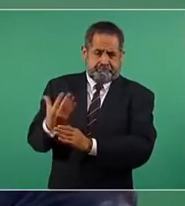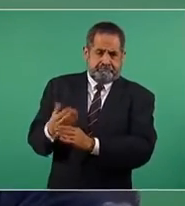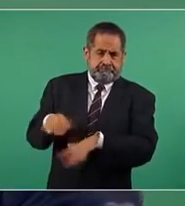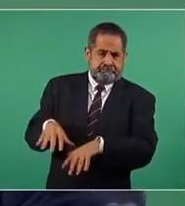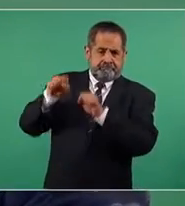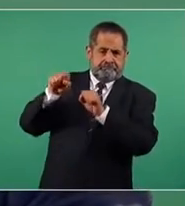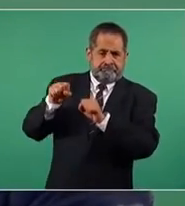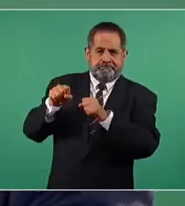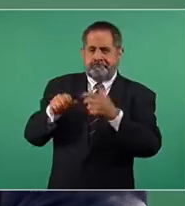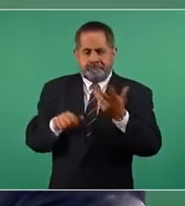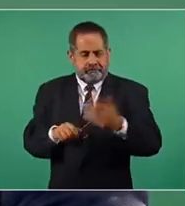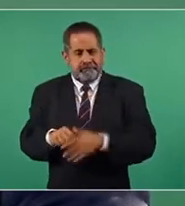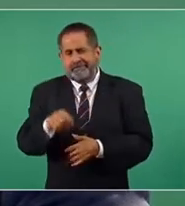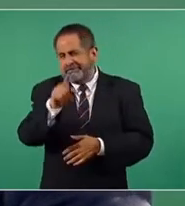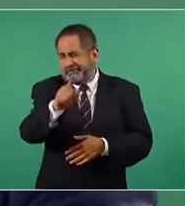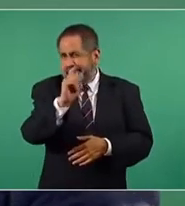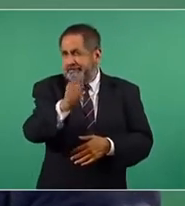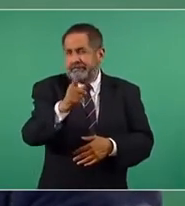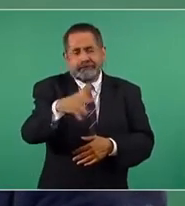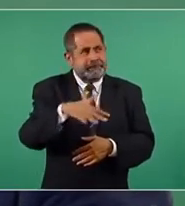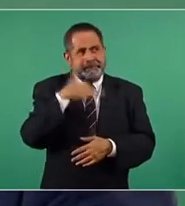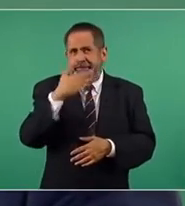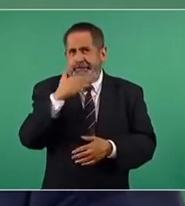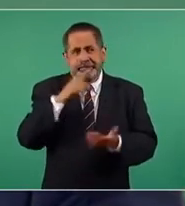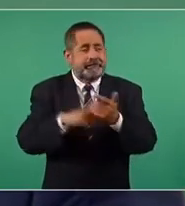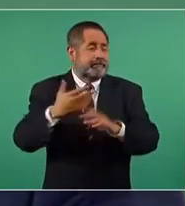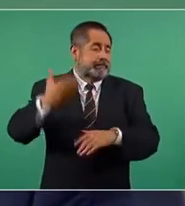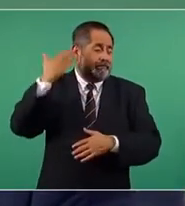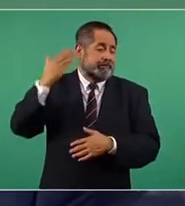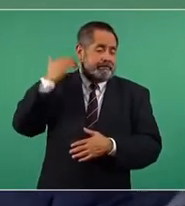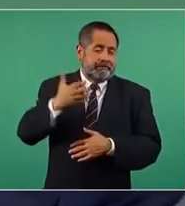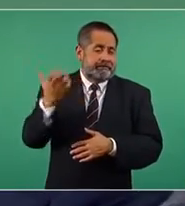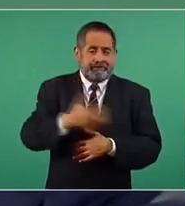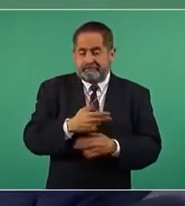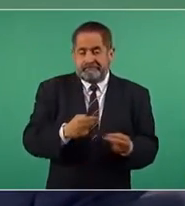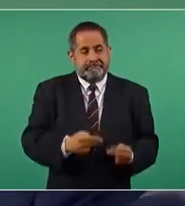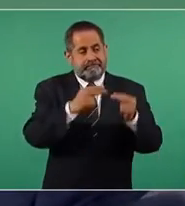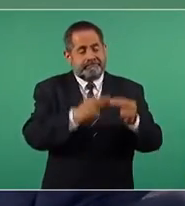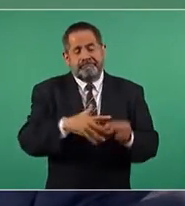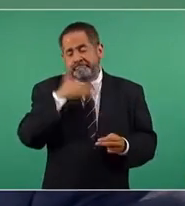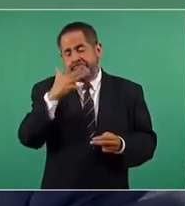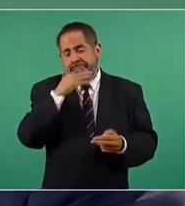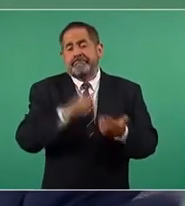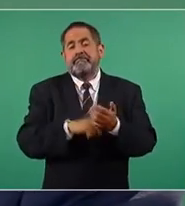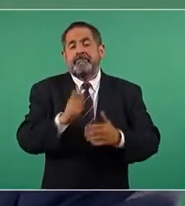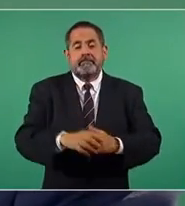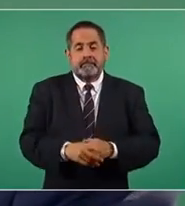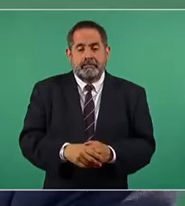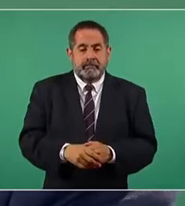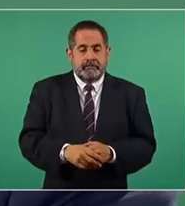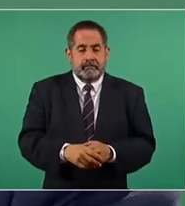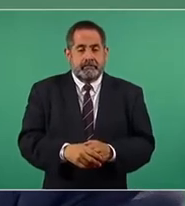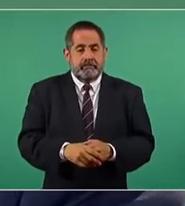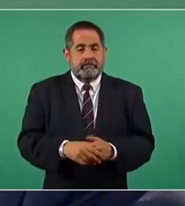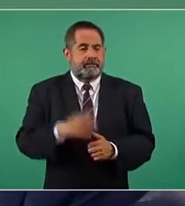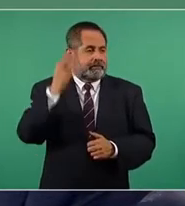de las transas que hicieron o de los negocios que hicieron fue de que se